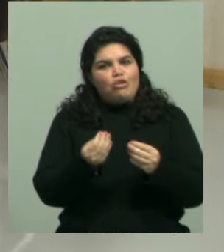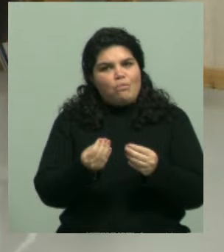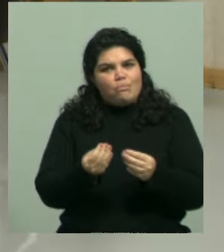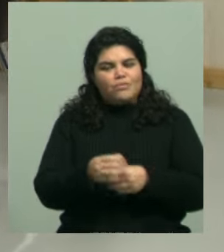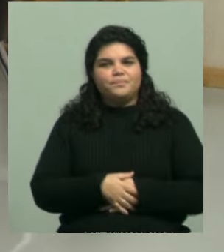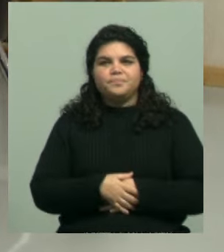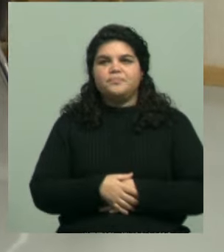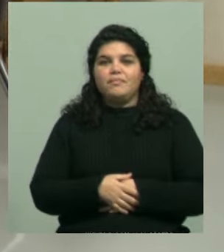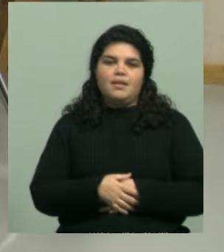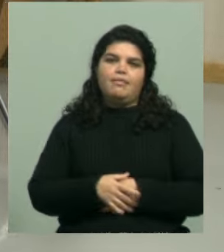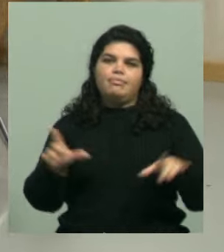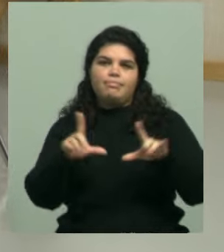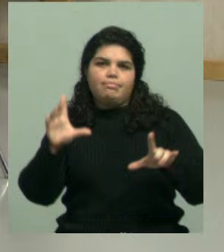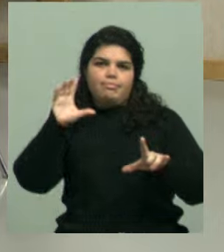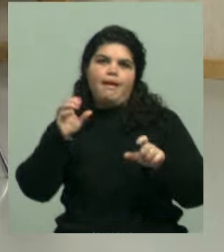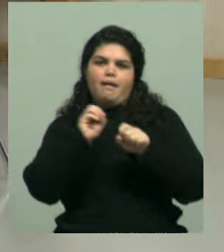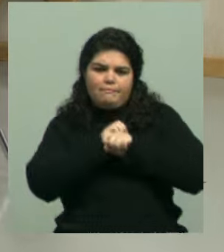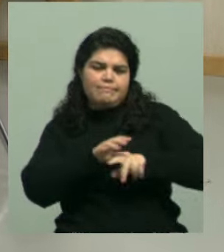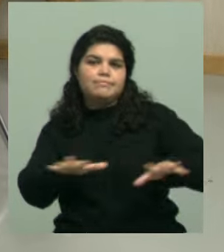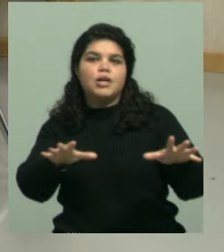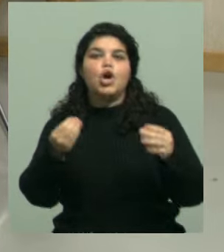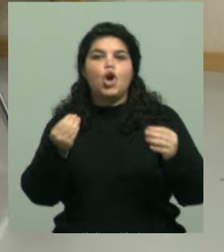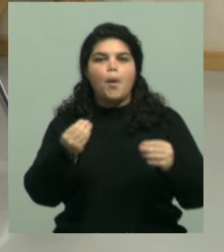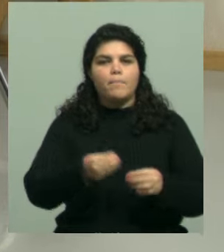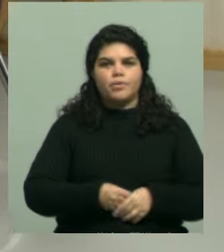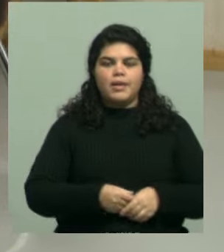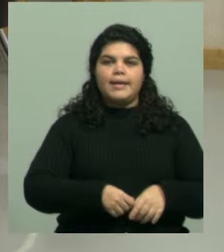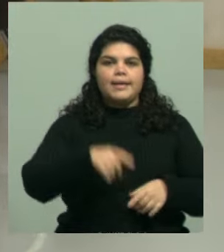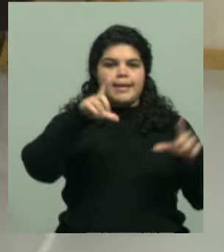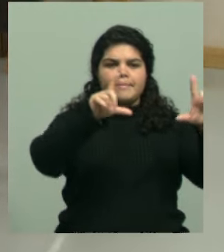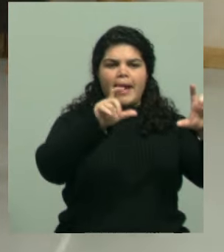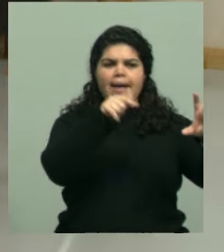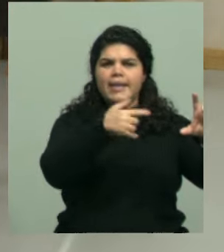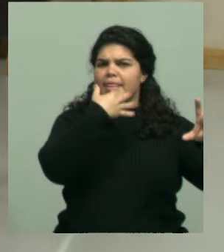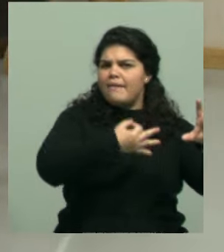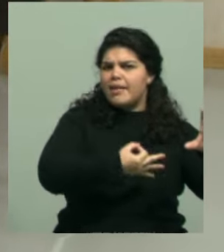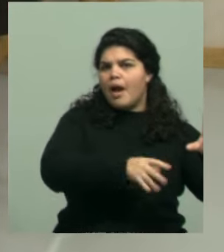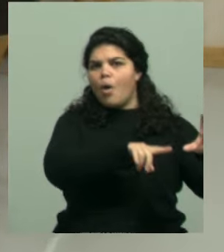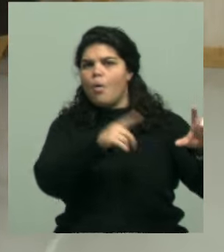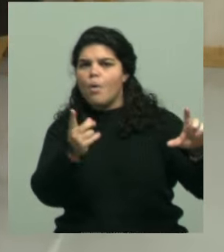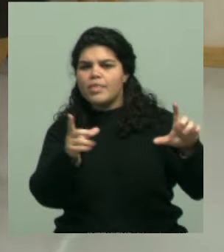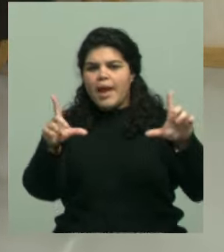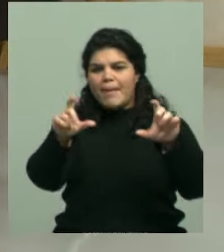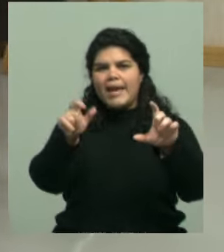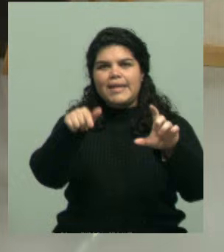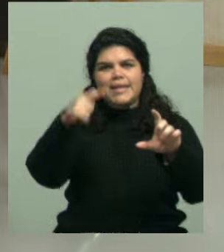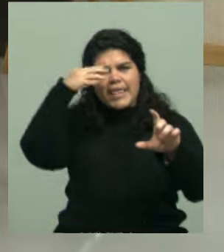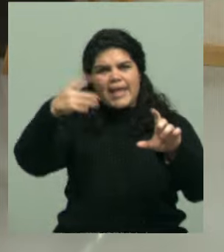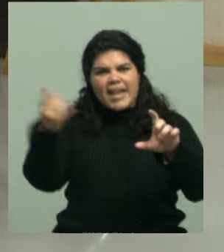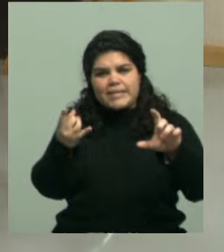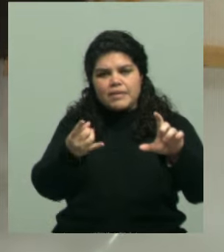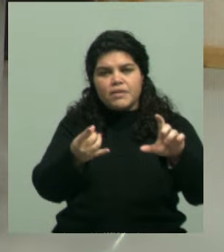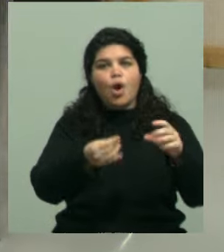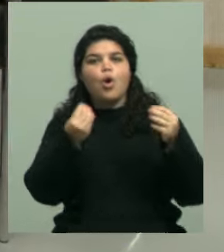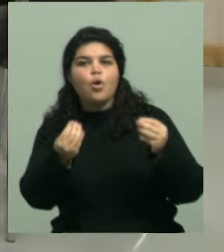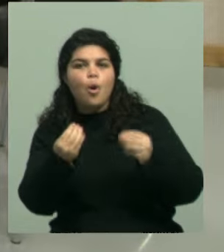¿no? Para identificar lo que es una imagen creada con inteligencia artificial o otra imagen que no sea y para no caer en una fake news, en las